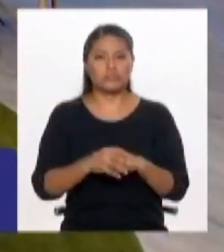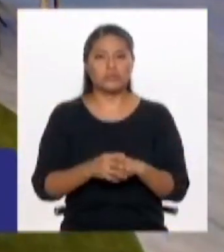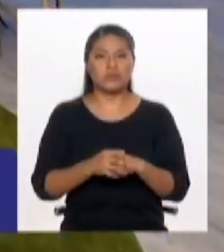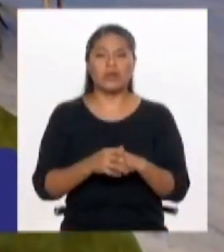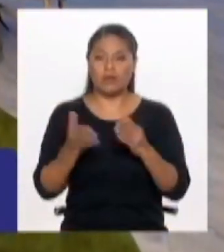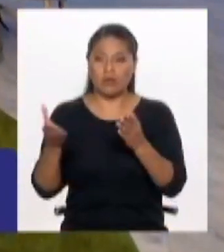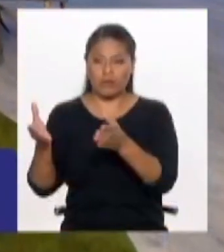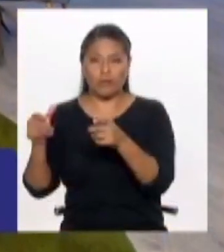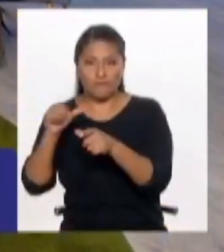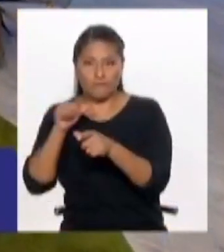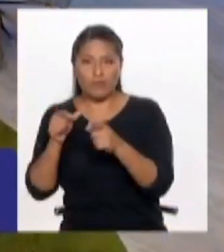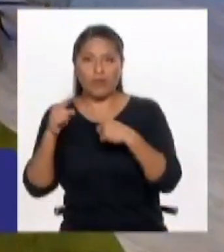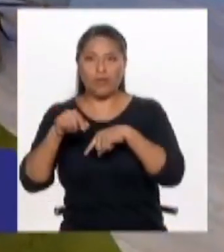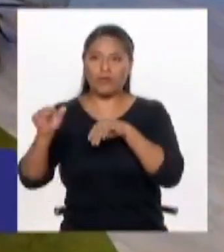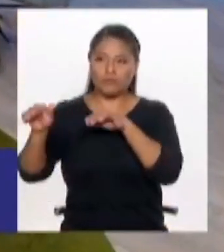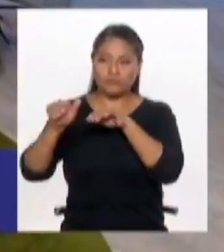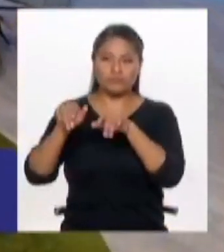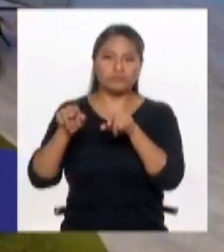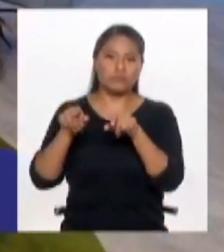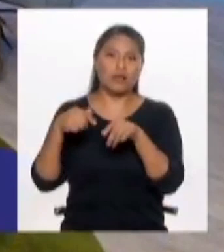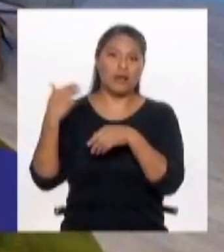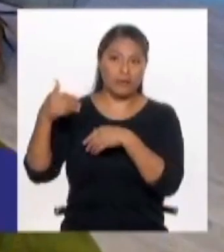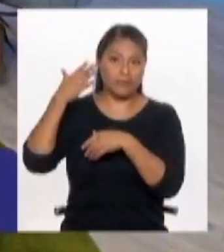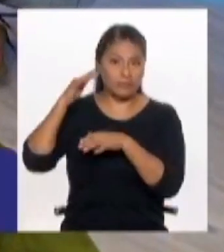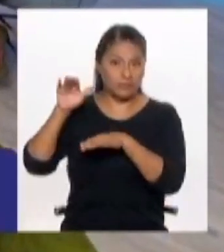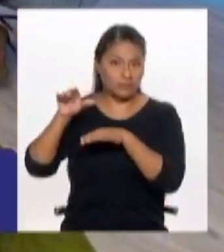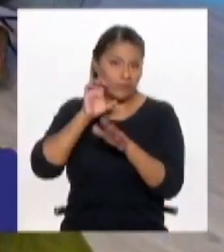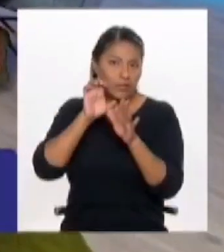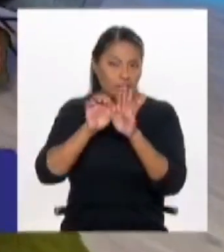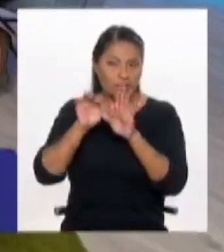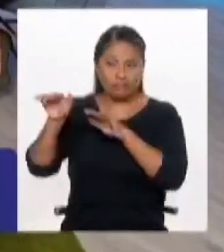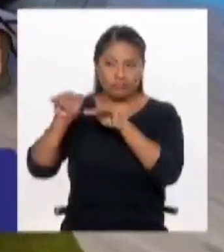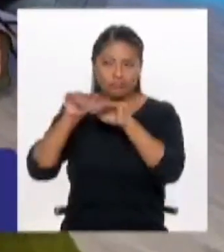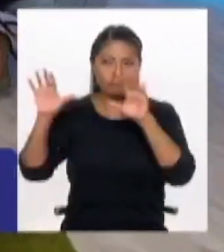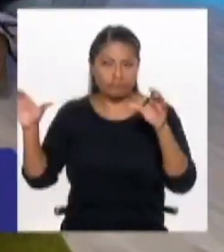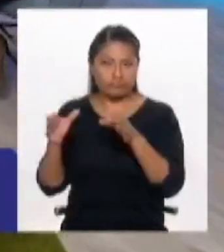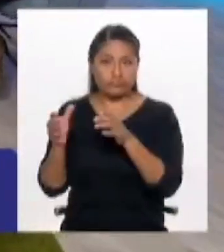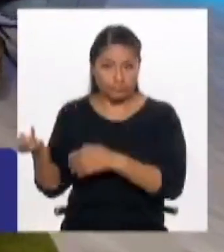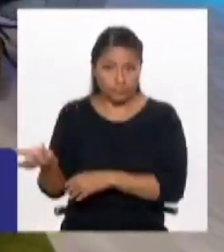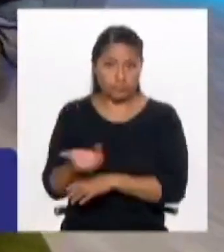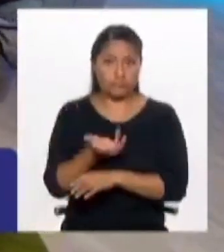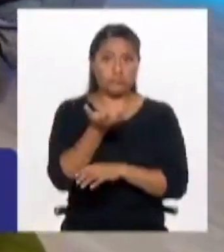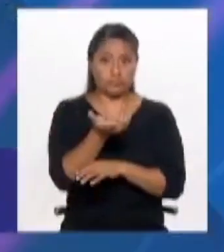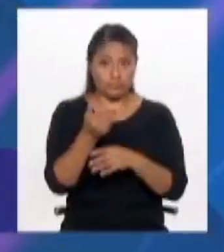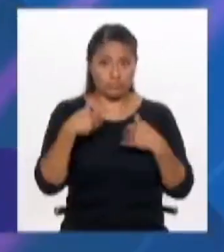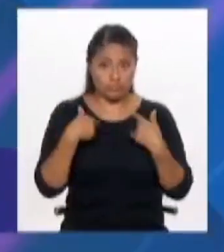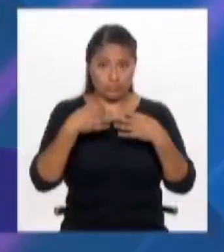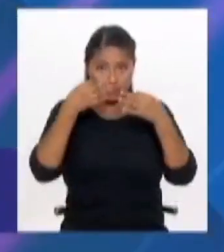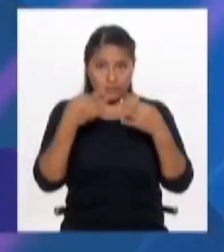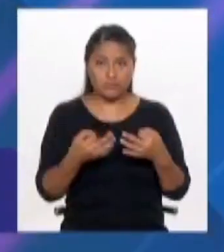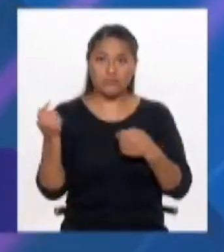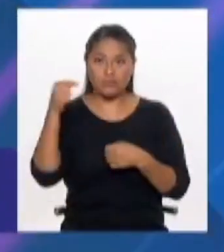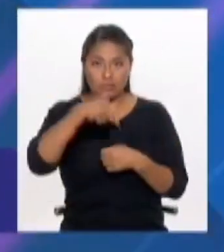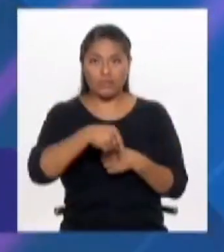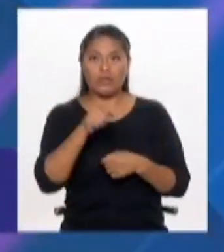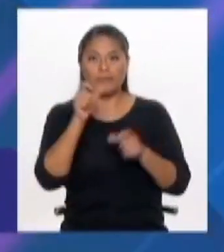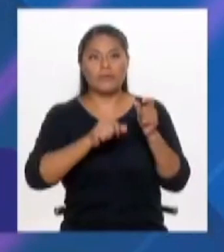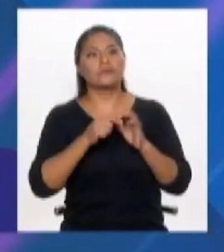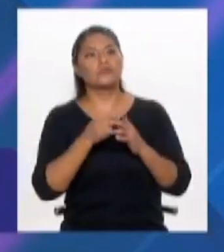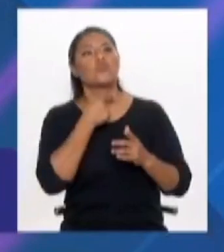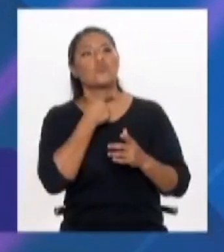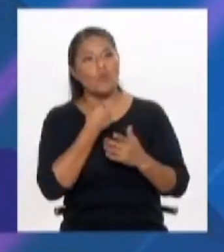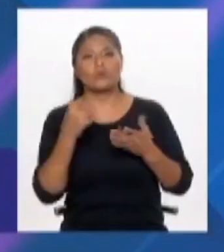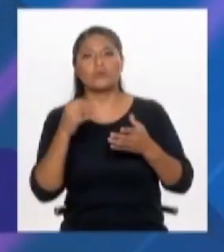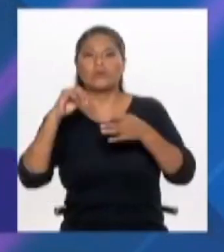eventualmente cuando hay estas convocatorias, no sé si desde su experiencia, ¿realmente participa la ciudadanía? ¿Realmente va y dice, sí, yo quisiera